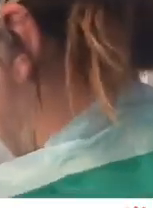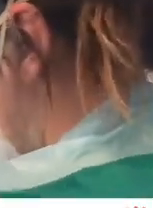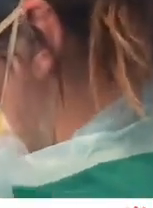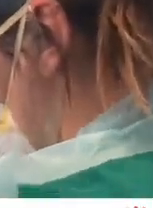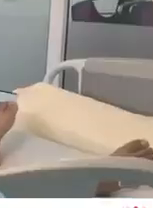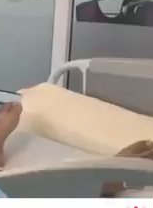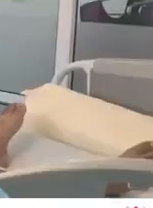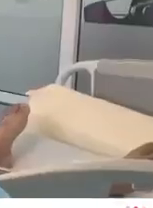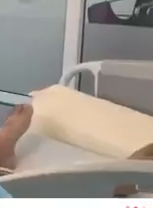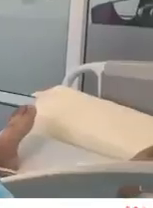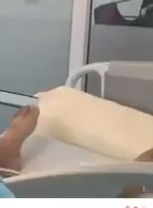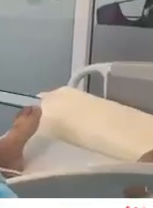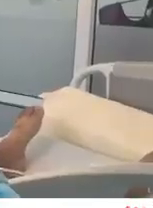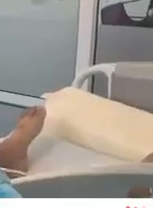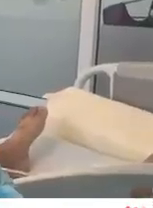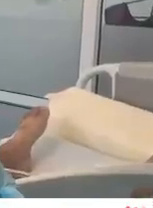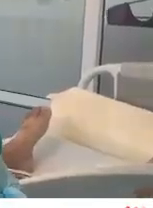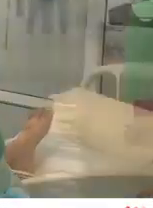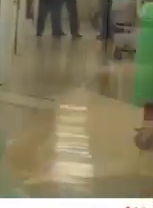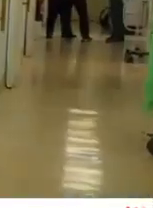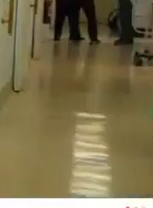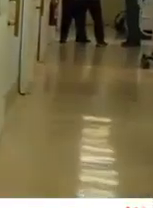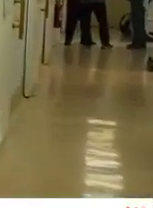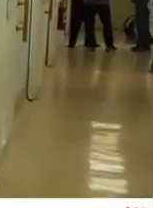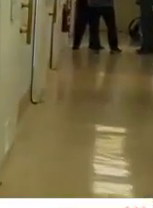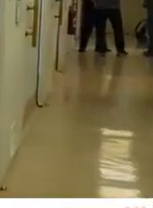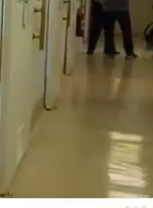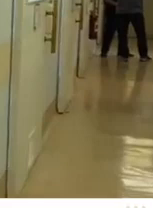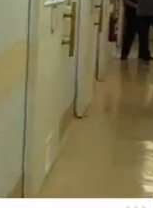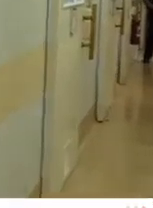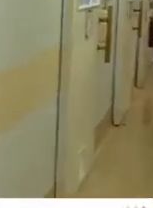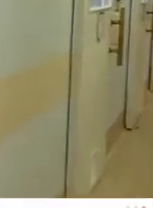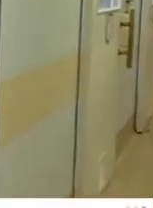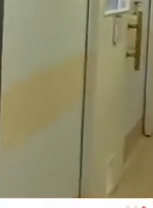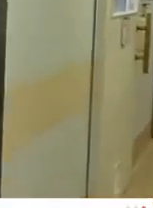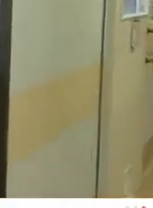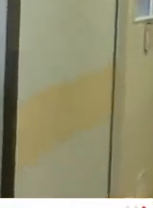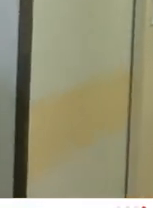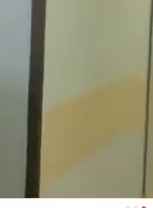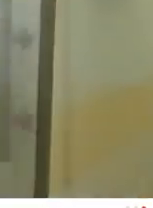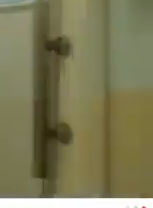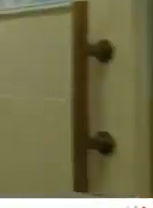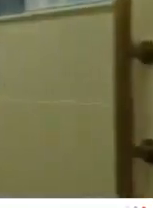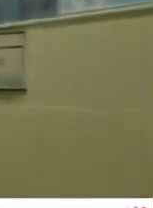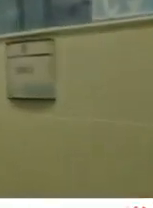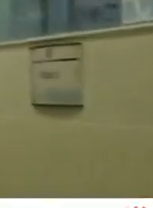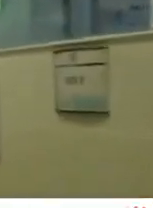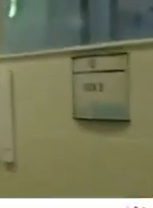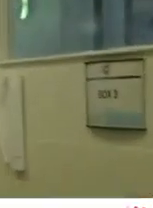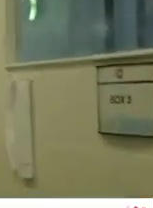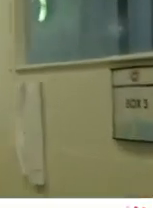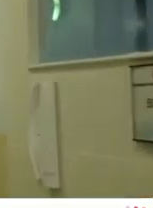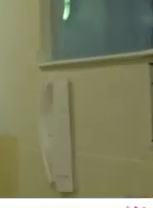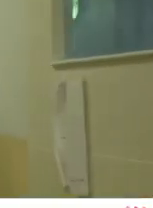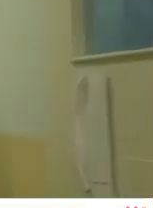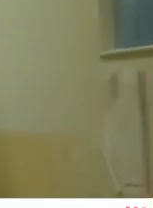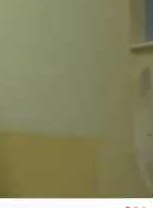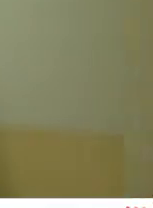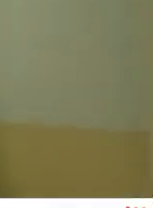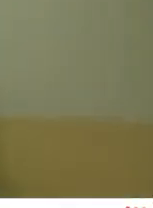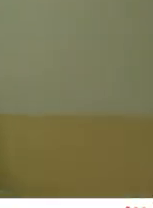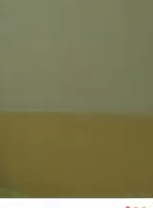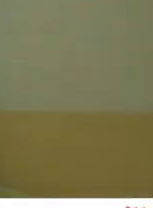luego se fue en su vehículo particular hacia la ciudad de Talca y tenía una dosis de la vacuna se está